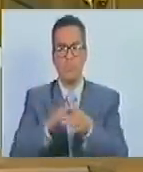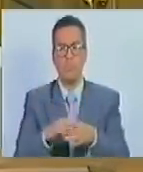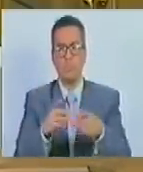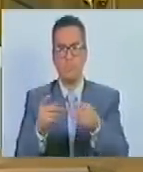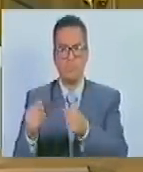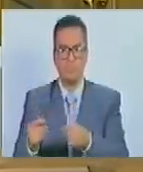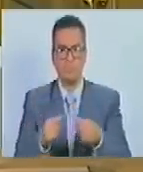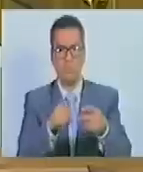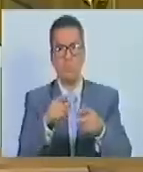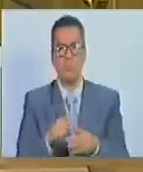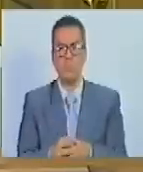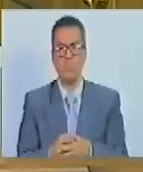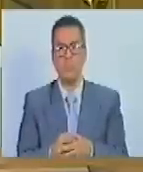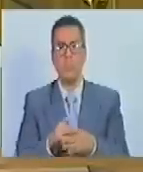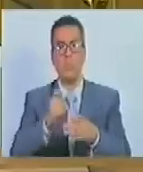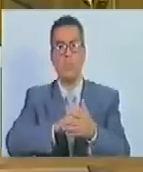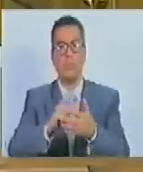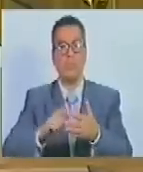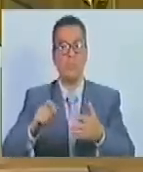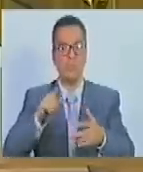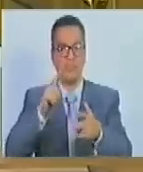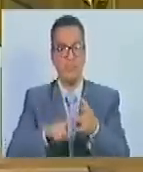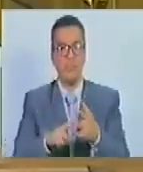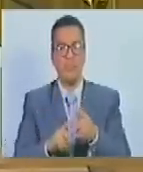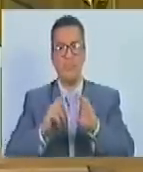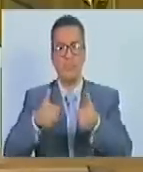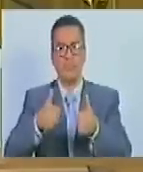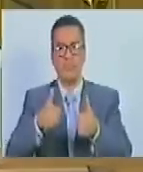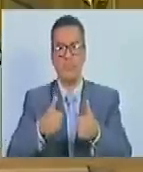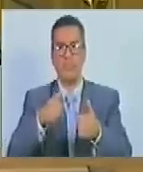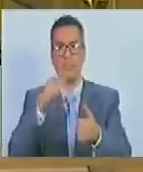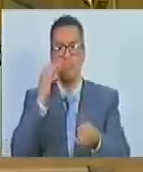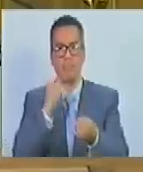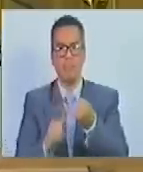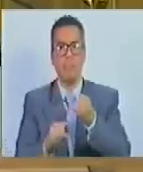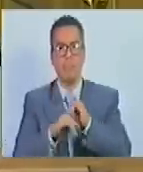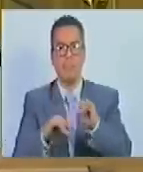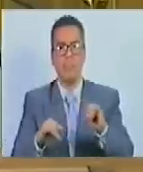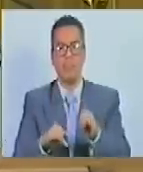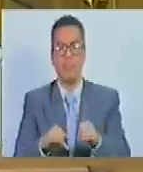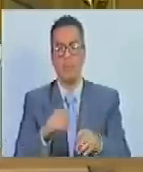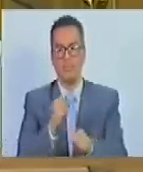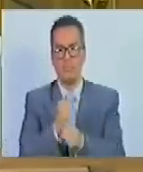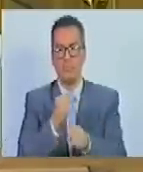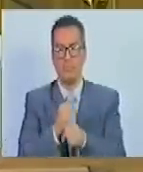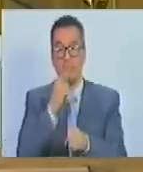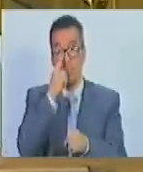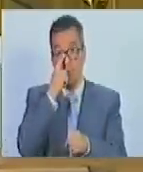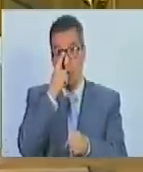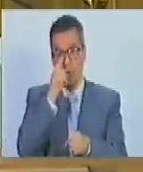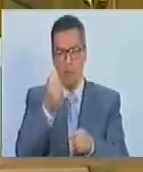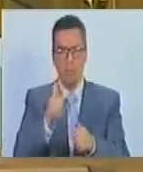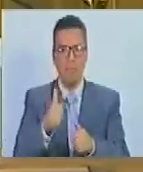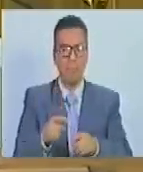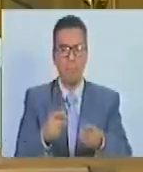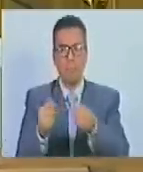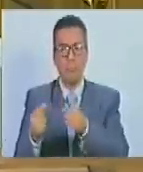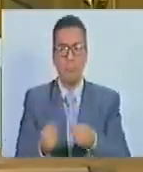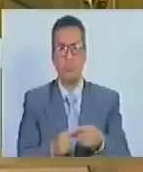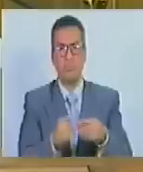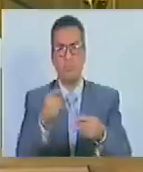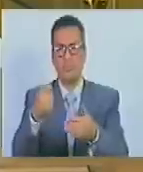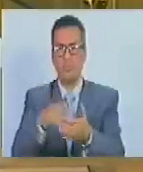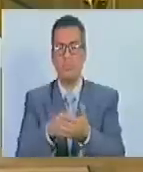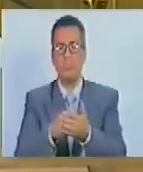administrativa y financiera comunitaria al inicio y cese de sus funciones. Diez. Administrar los